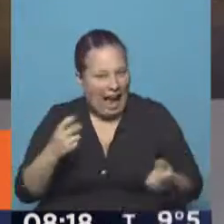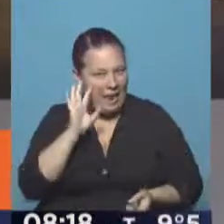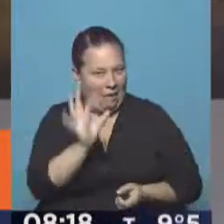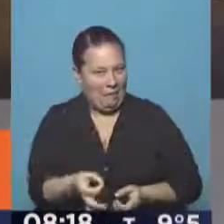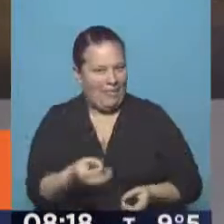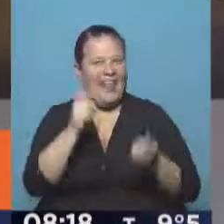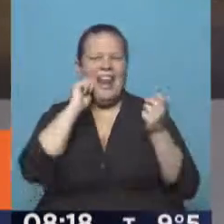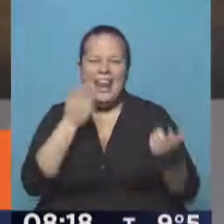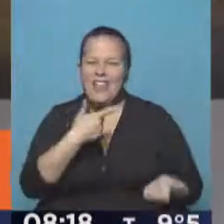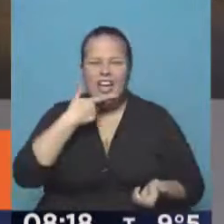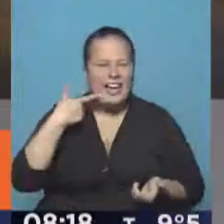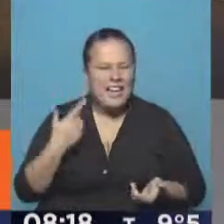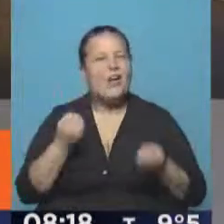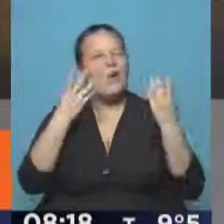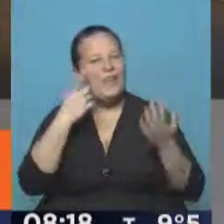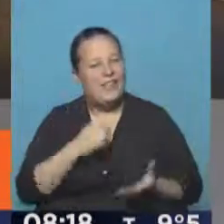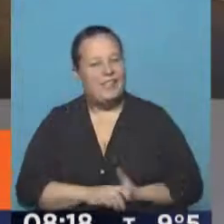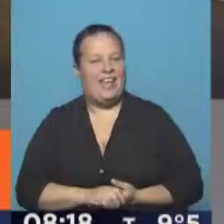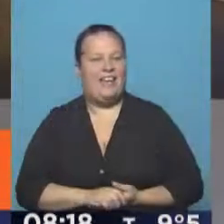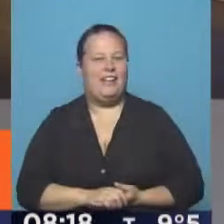veo. ¡Qué lindo y qué rico! Buen día.